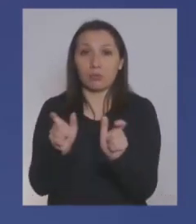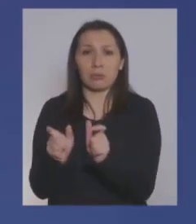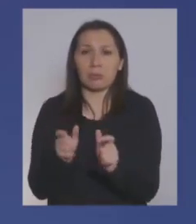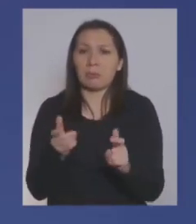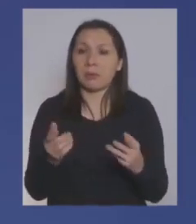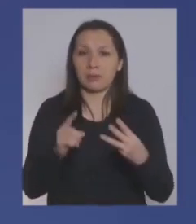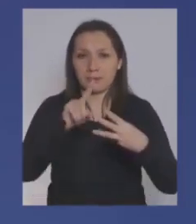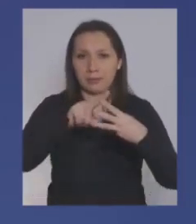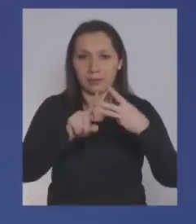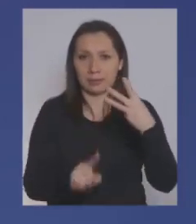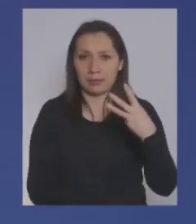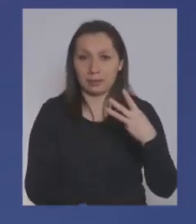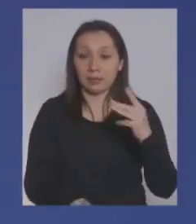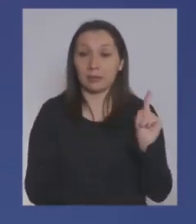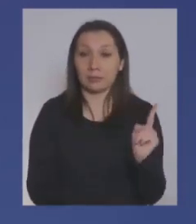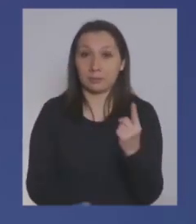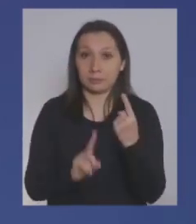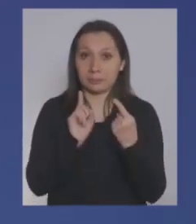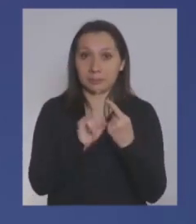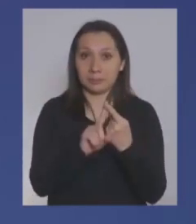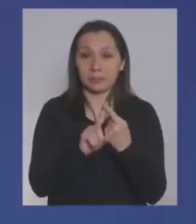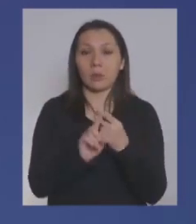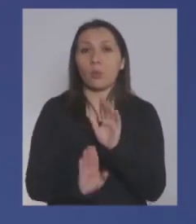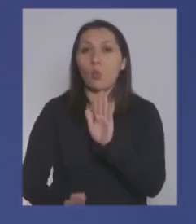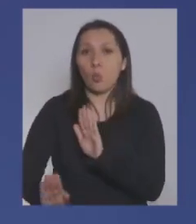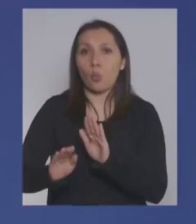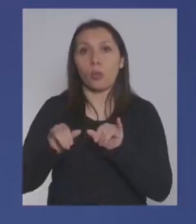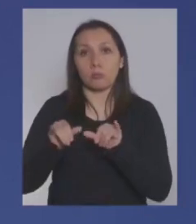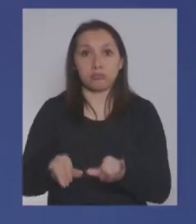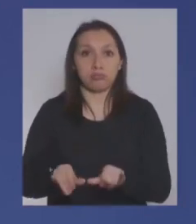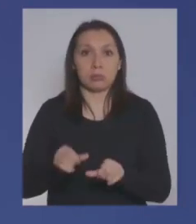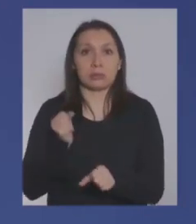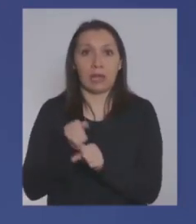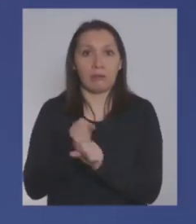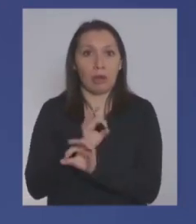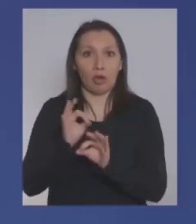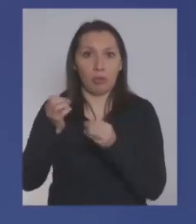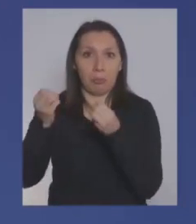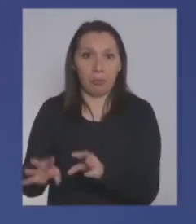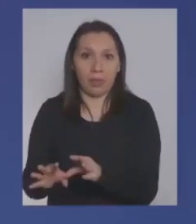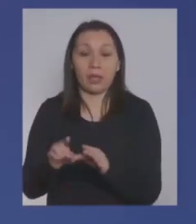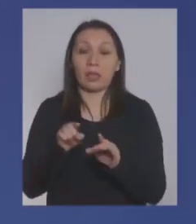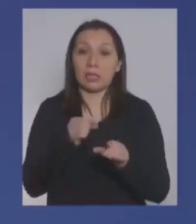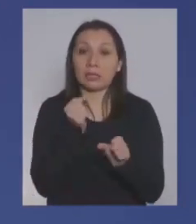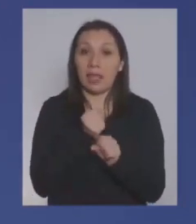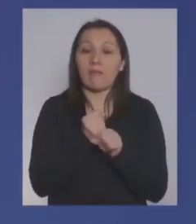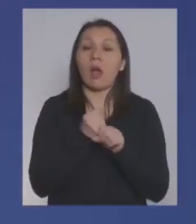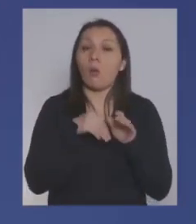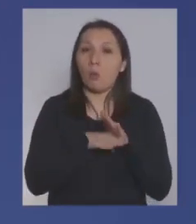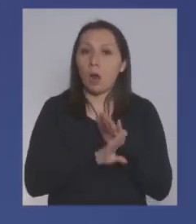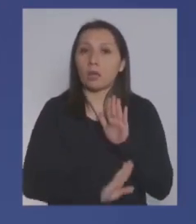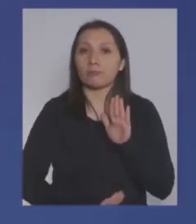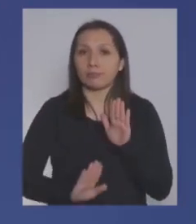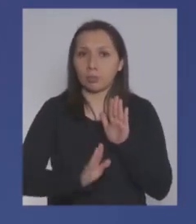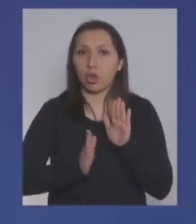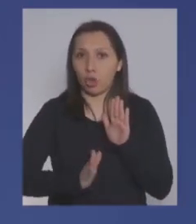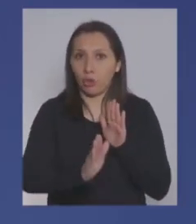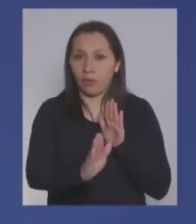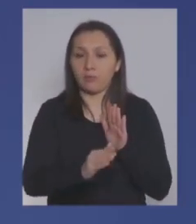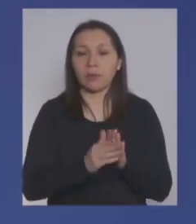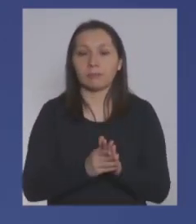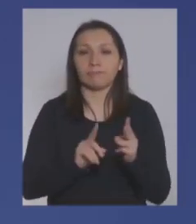básicamente en tres aspectos. Por una parte, conservar su puesto de trabajo, asegurarnos que ese puesto de trabajo iba a seguir ahí.